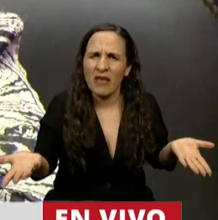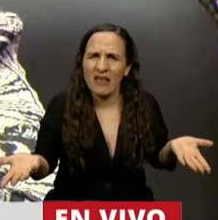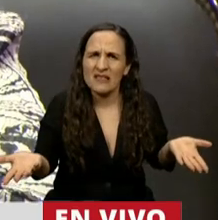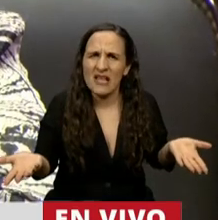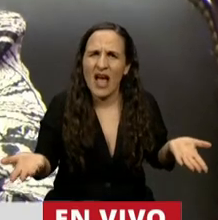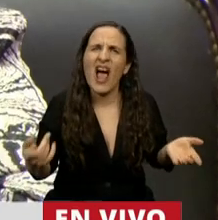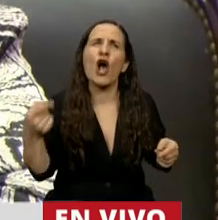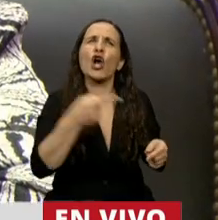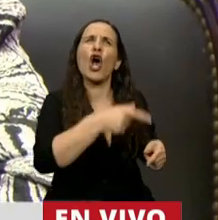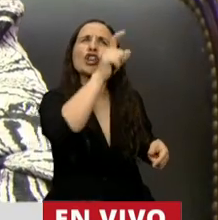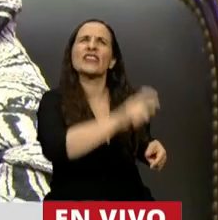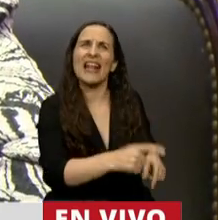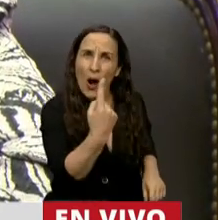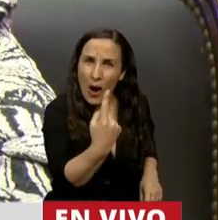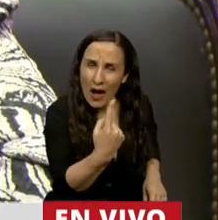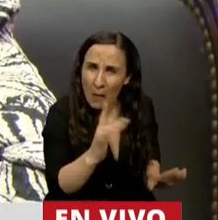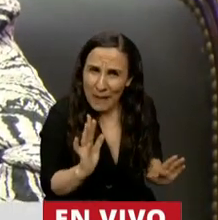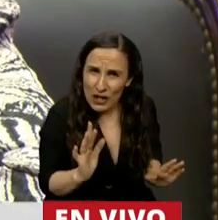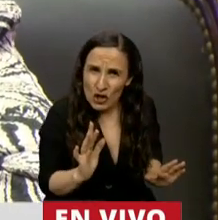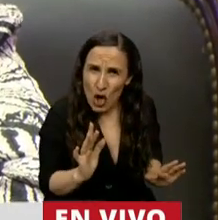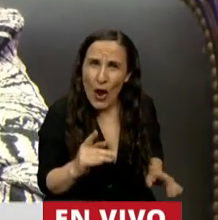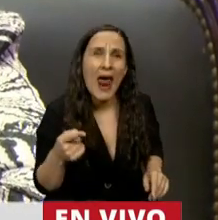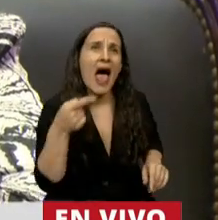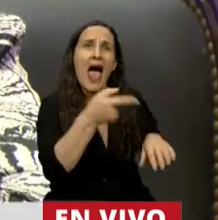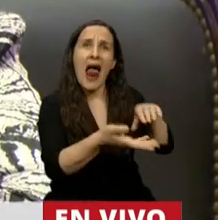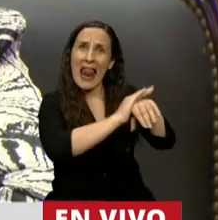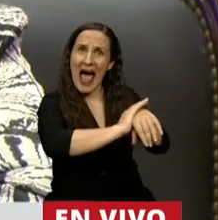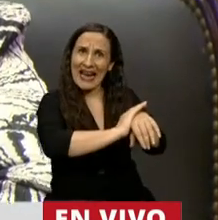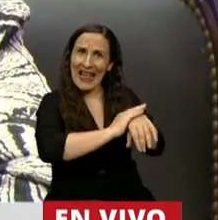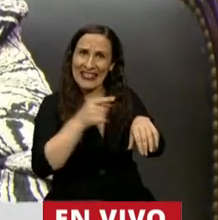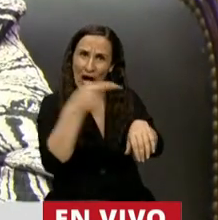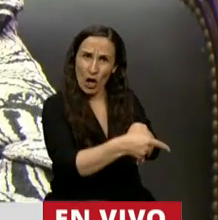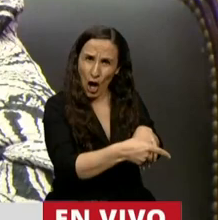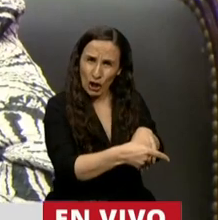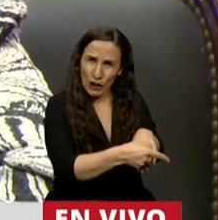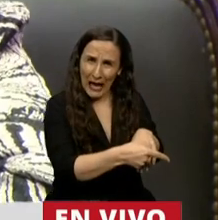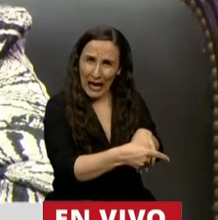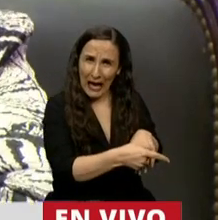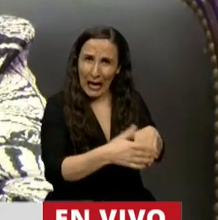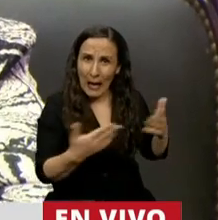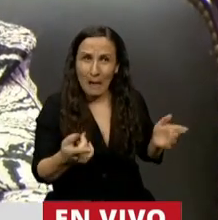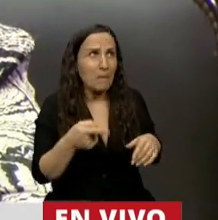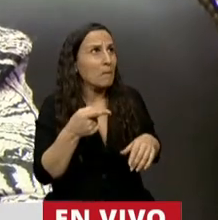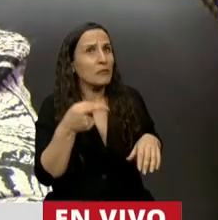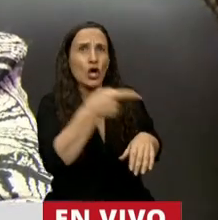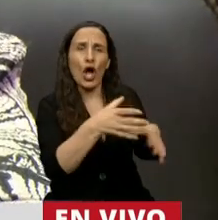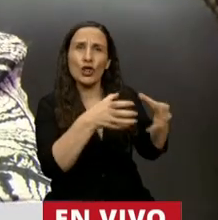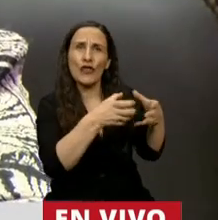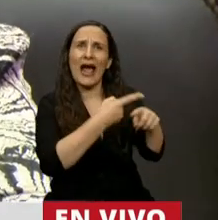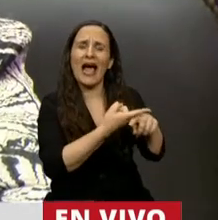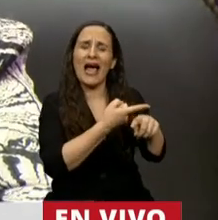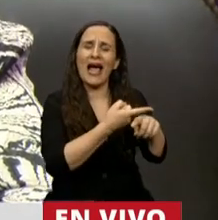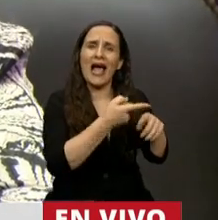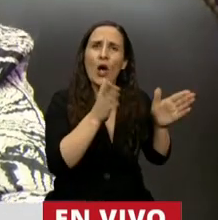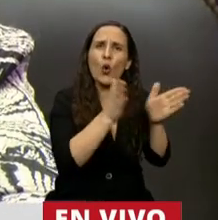Horacio Rodríguez Larreta? ¿Qué están yendo contra Juntos por el Cambio? No.